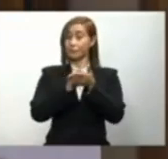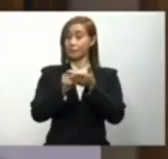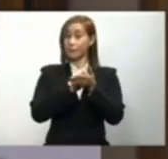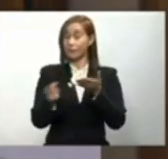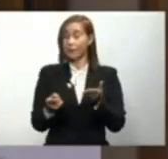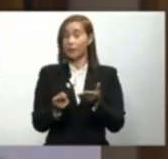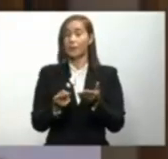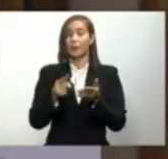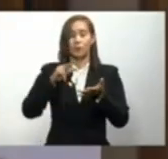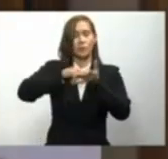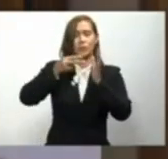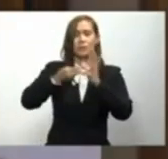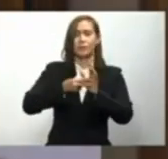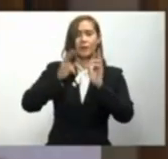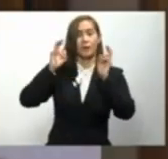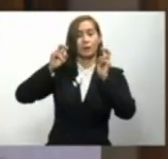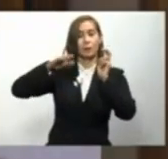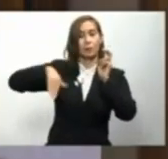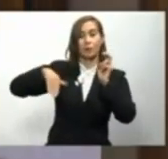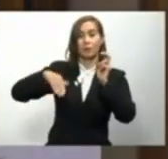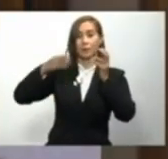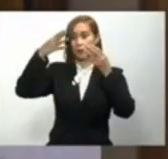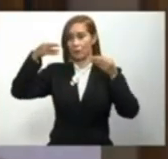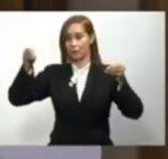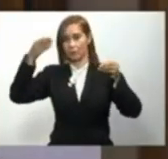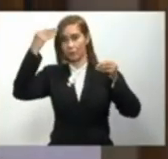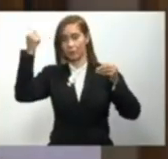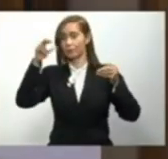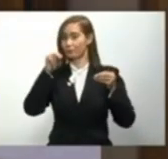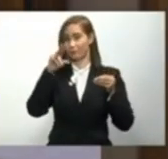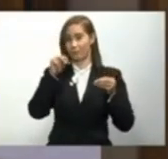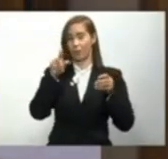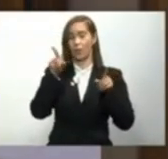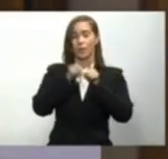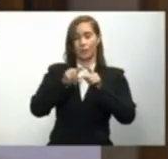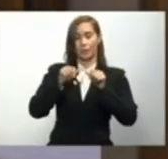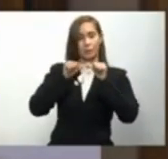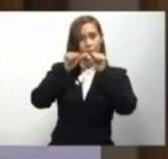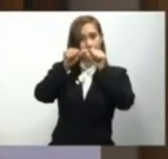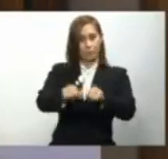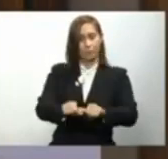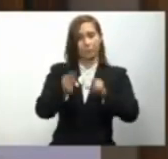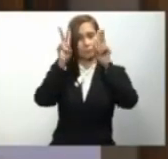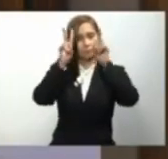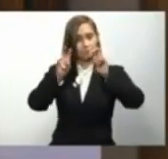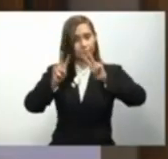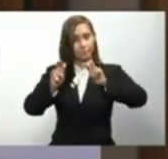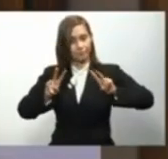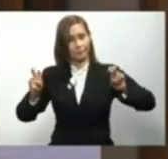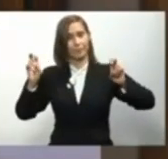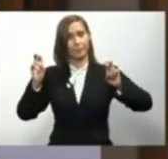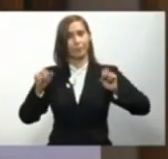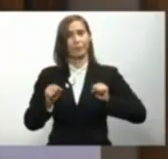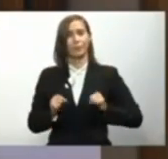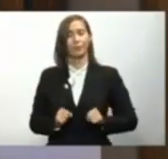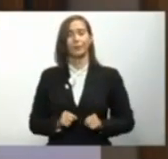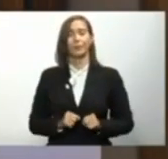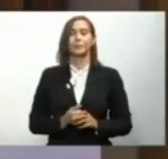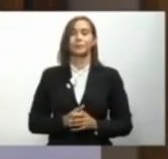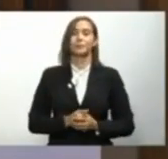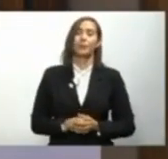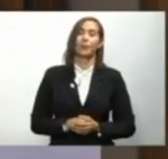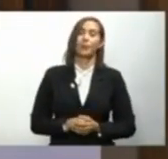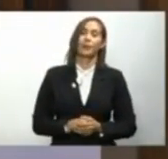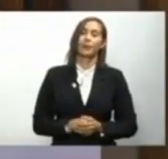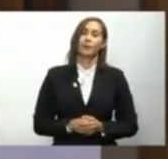disensos no resueltos, temas tangencialmente tratados y las actualizaciones necesarias serían olvidadas.